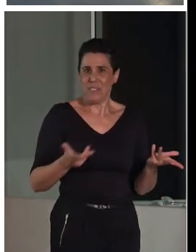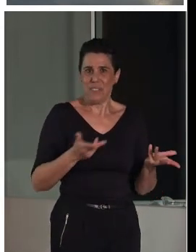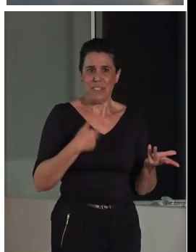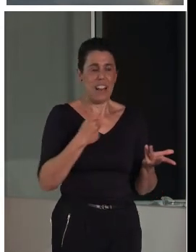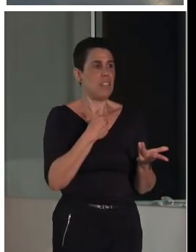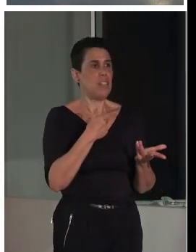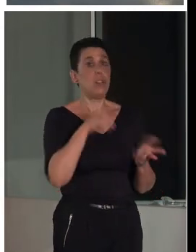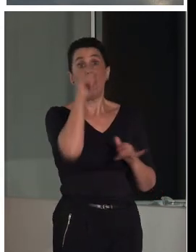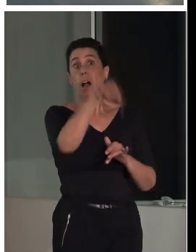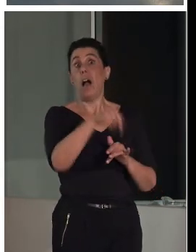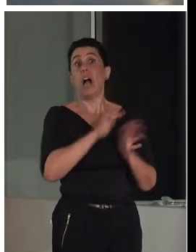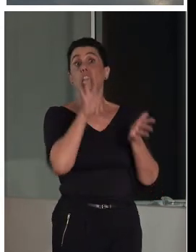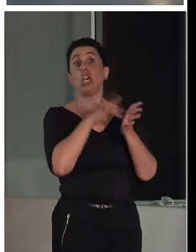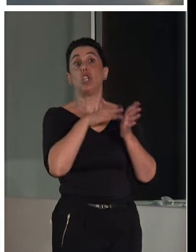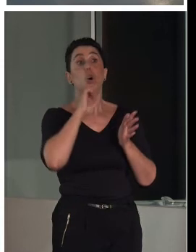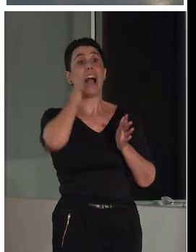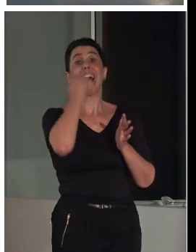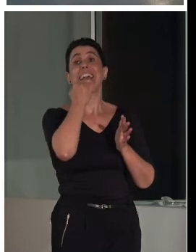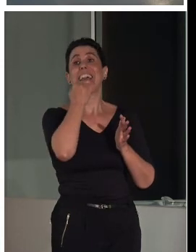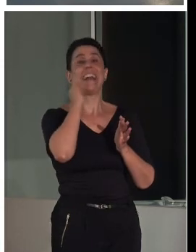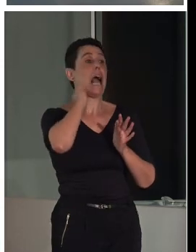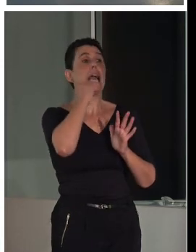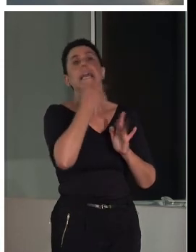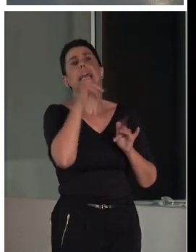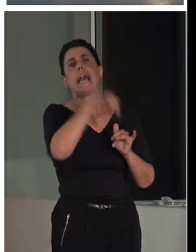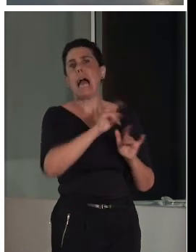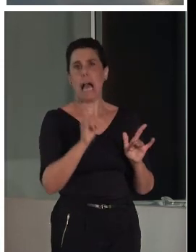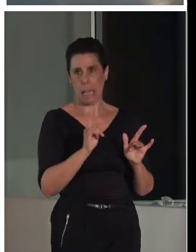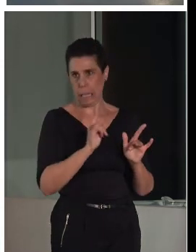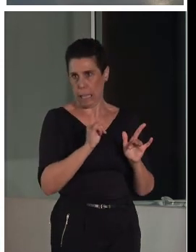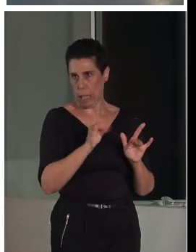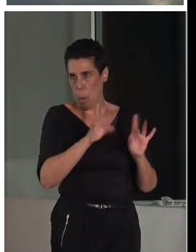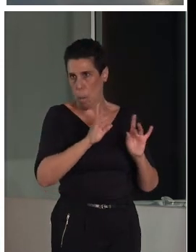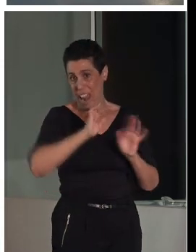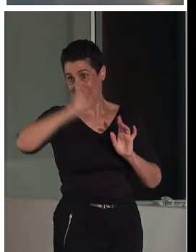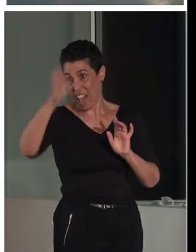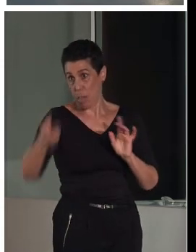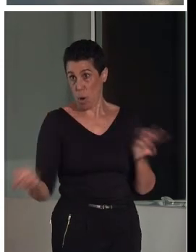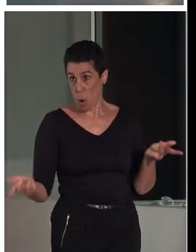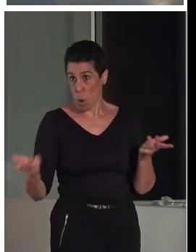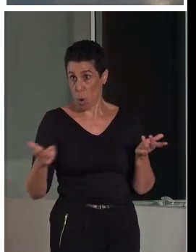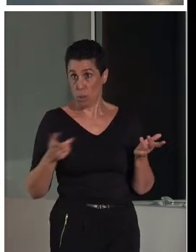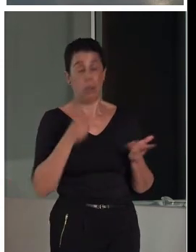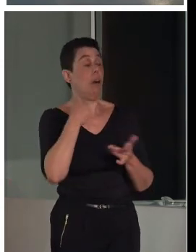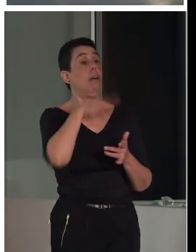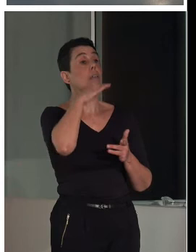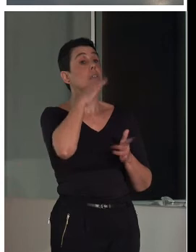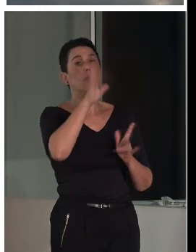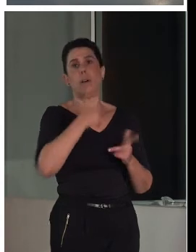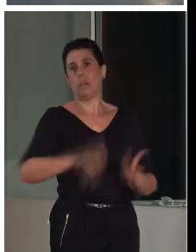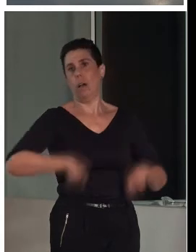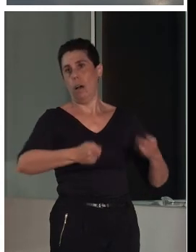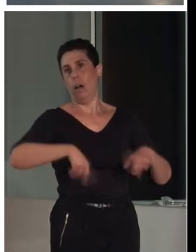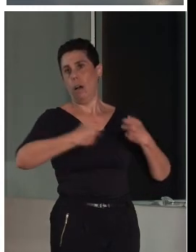lugar de quejas, sino que el contexto de la queja era en otro sitio. Y se enfadó, porque dijo que cuánto nos estábamos gastando en